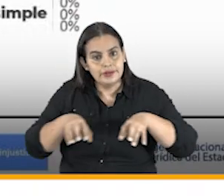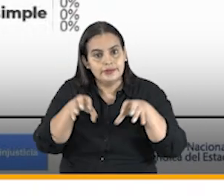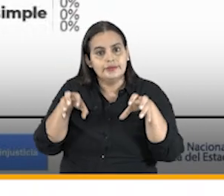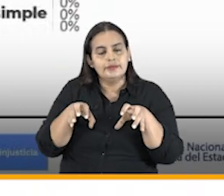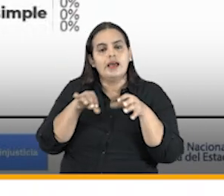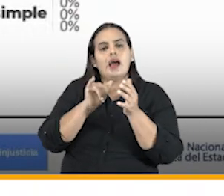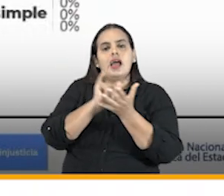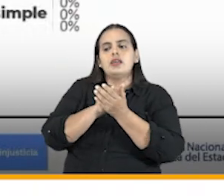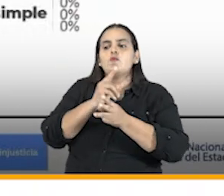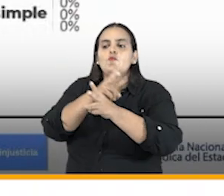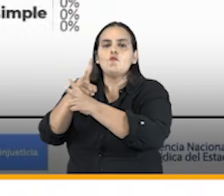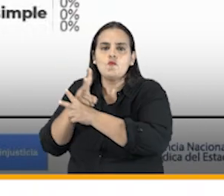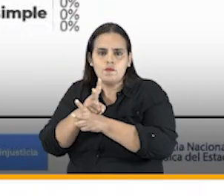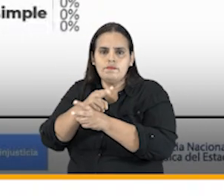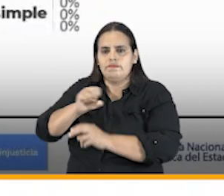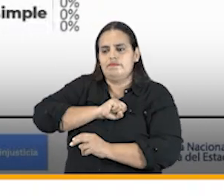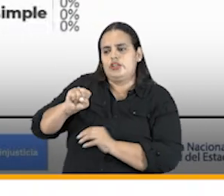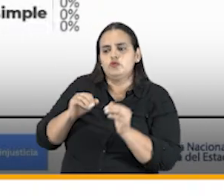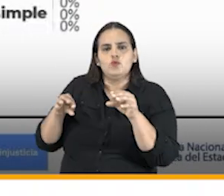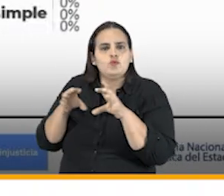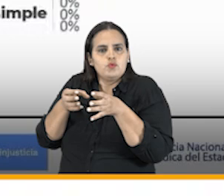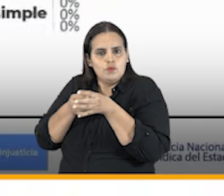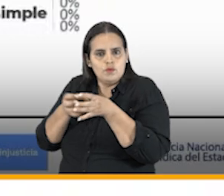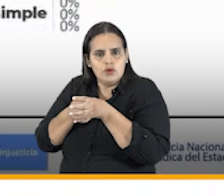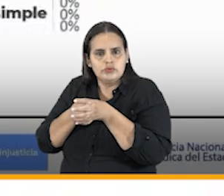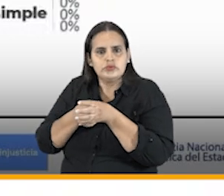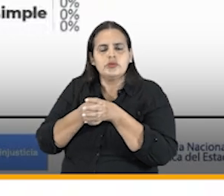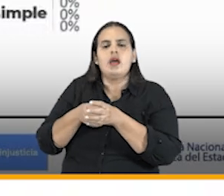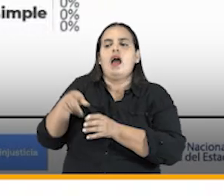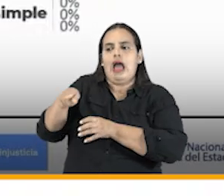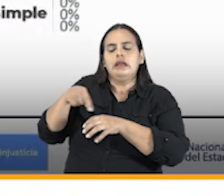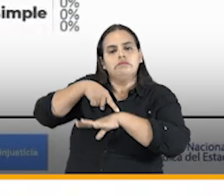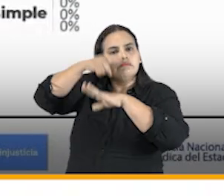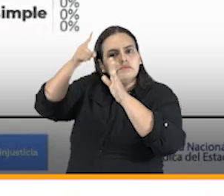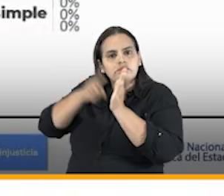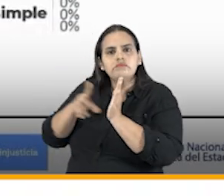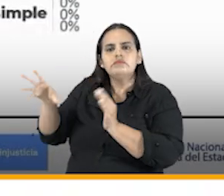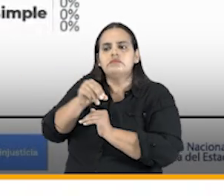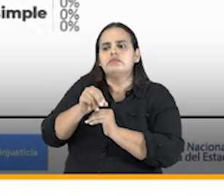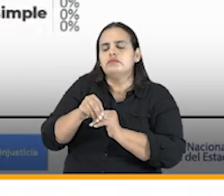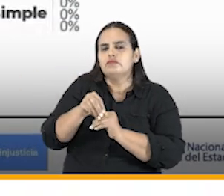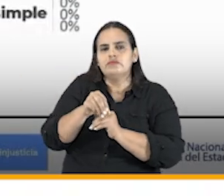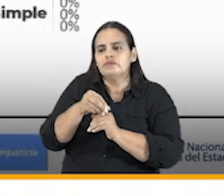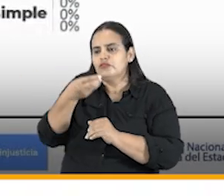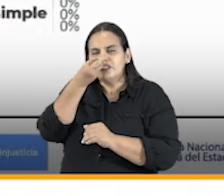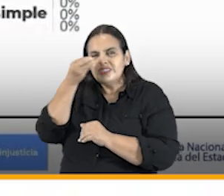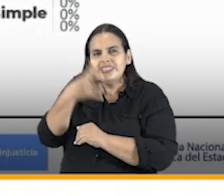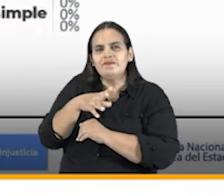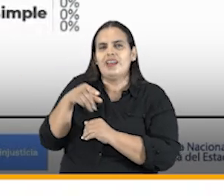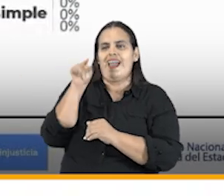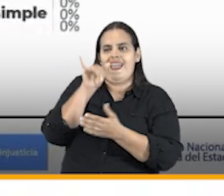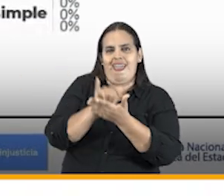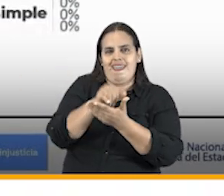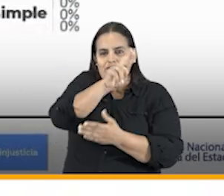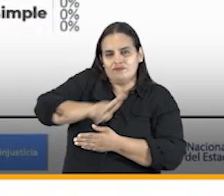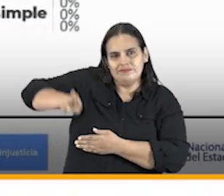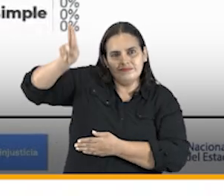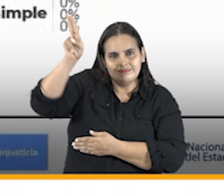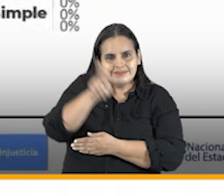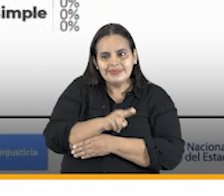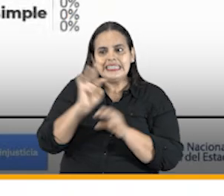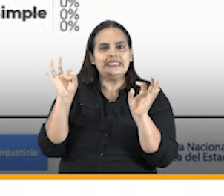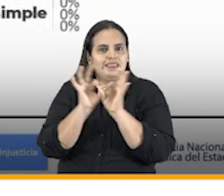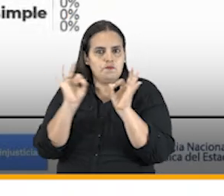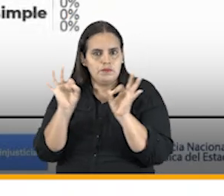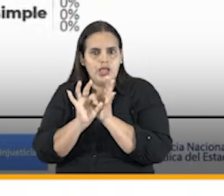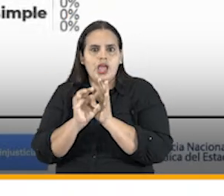derechos colectivos, las controversias contractuales, la nulidad simple. Todos están, salvo los dos primeros, por